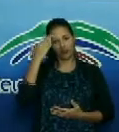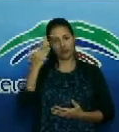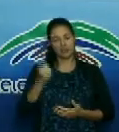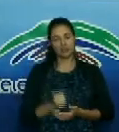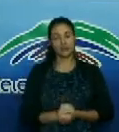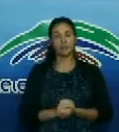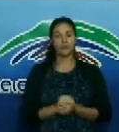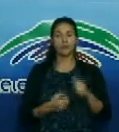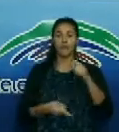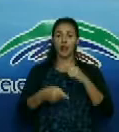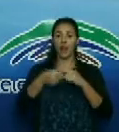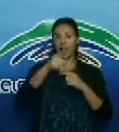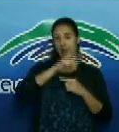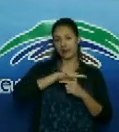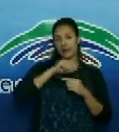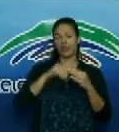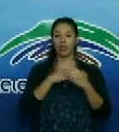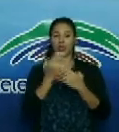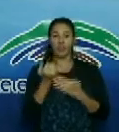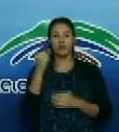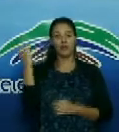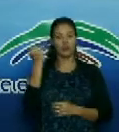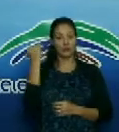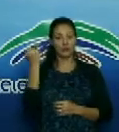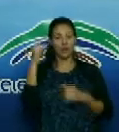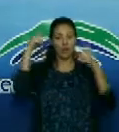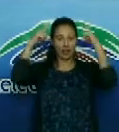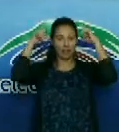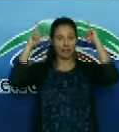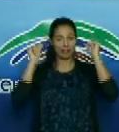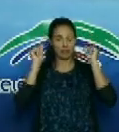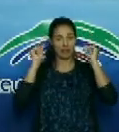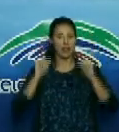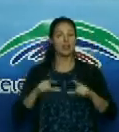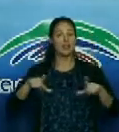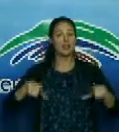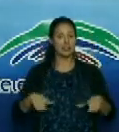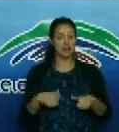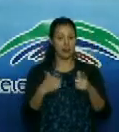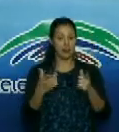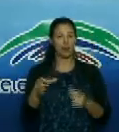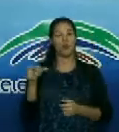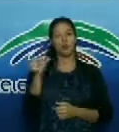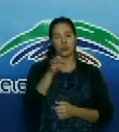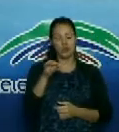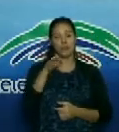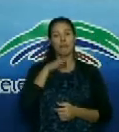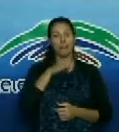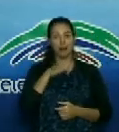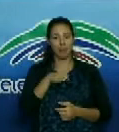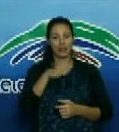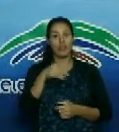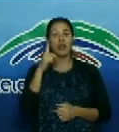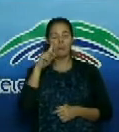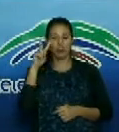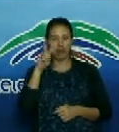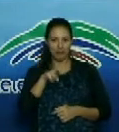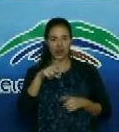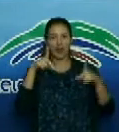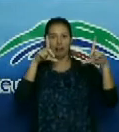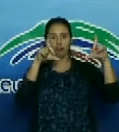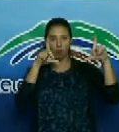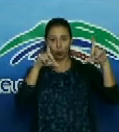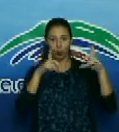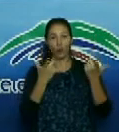el Día Internacional de la Enfermería y también se celebró en el municipio de Frampa y tenemos unas imágenes que nos